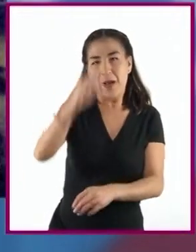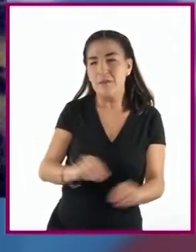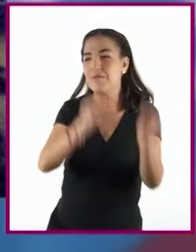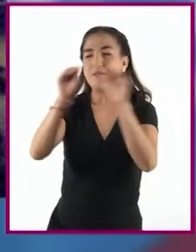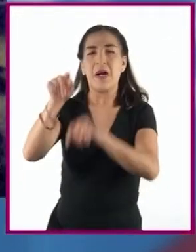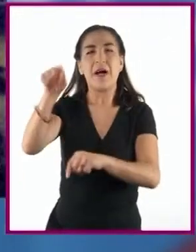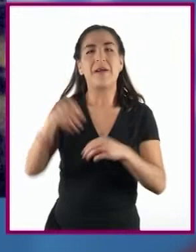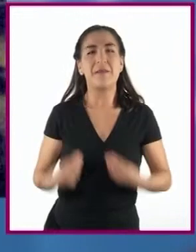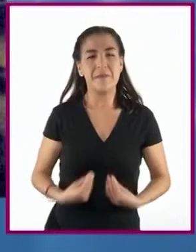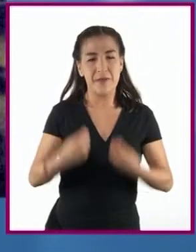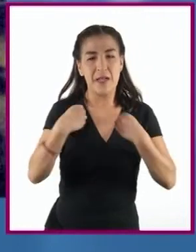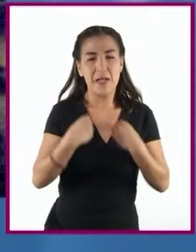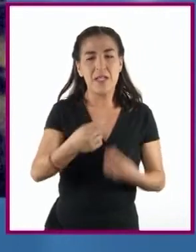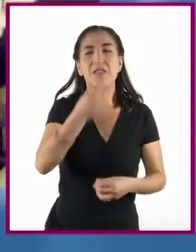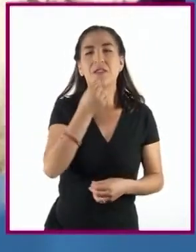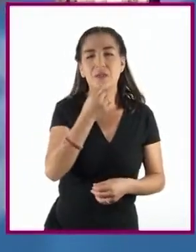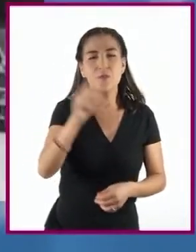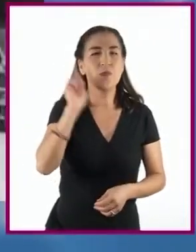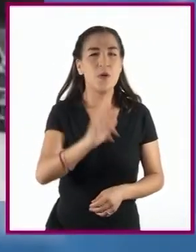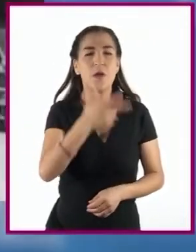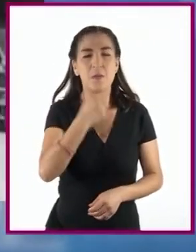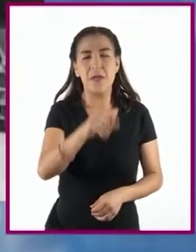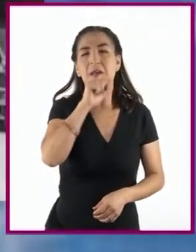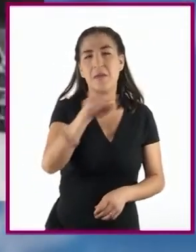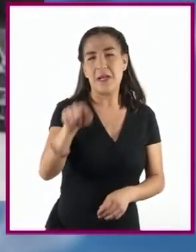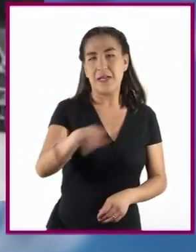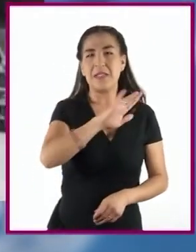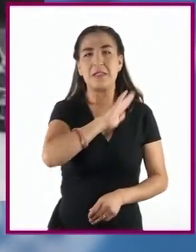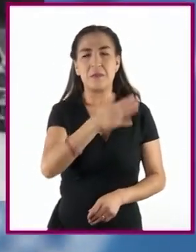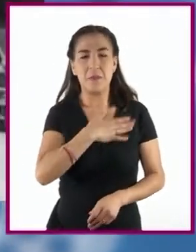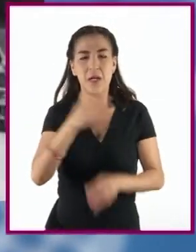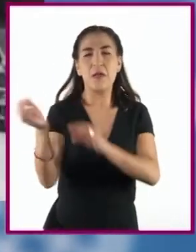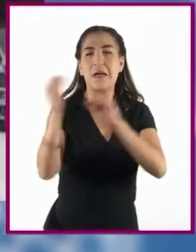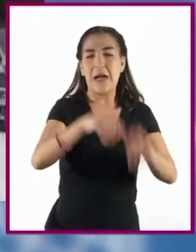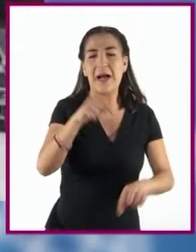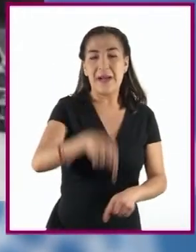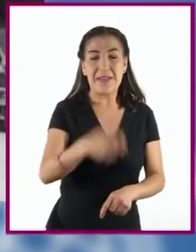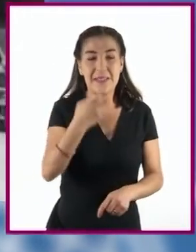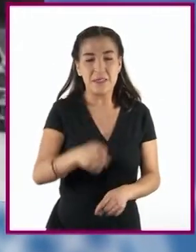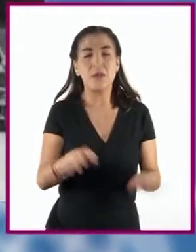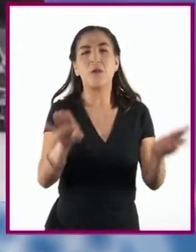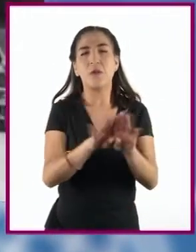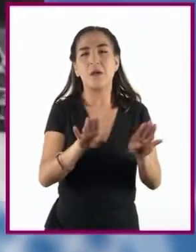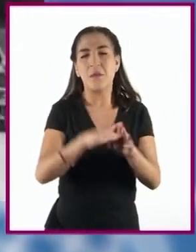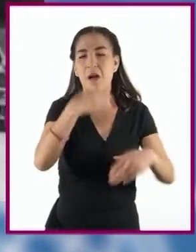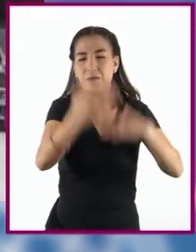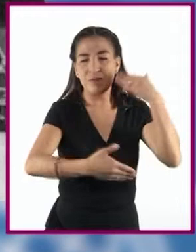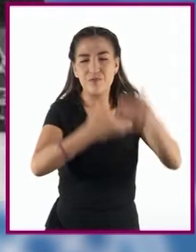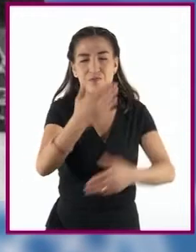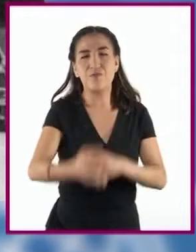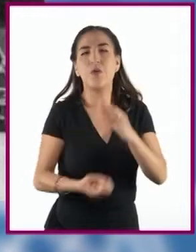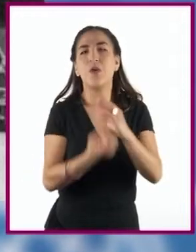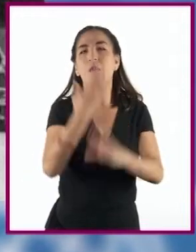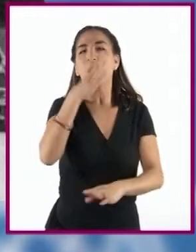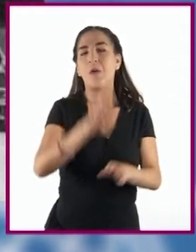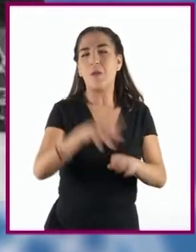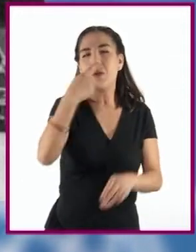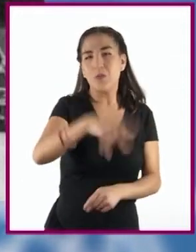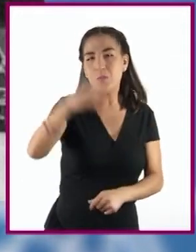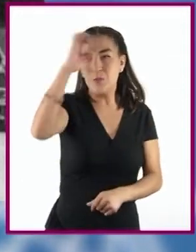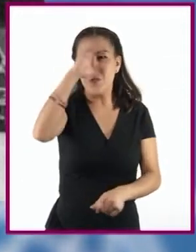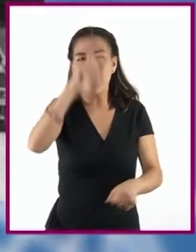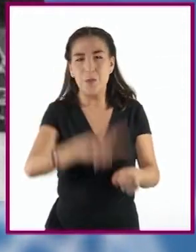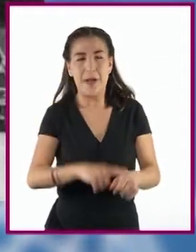niños y después a exiliados españoles. Esta sería la semilla de un significativo florecimiento en el plano cultural.